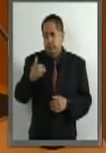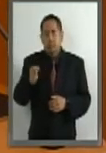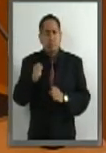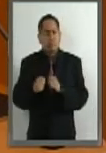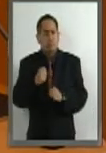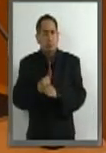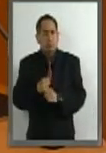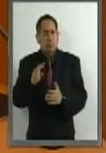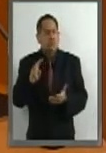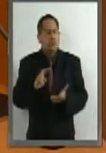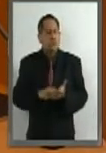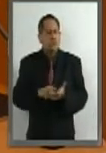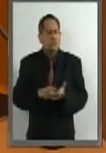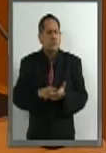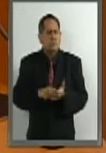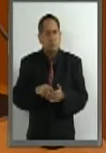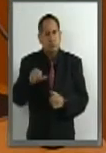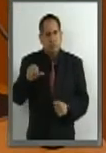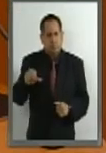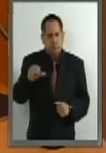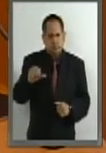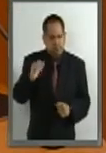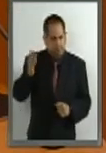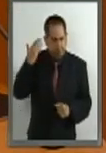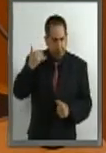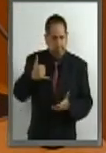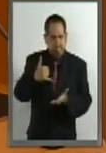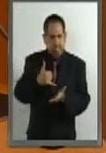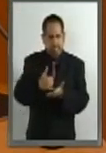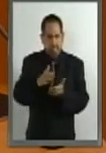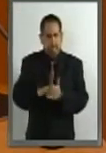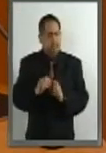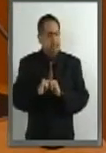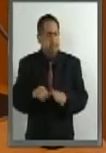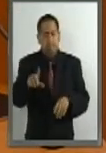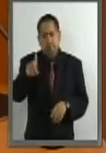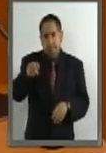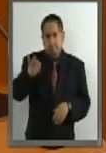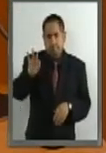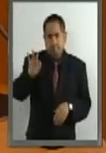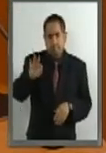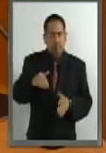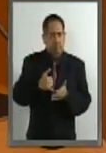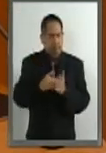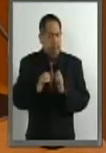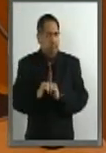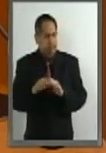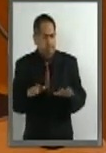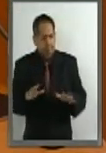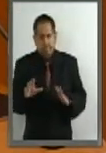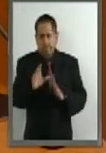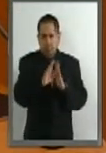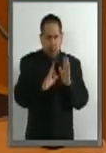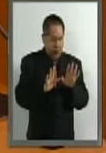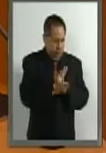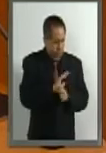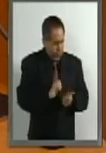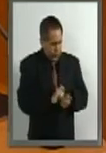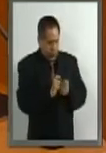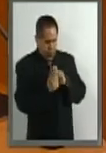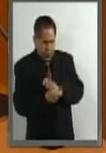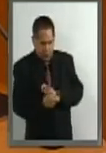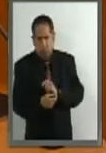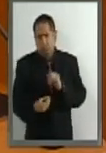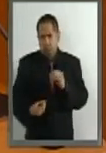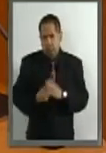fue publicada en el Diario Oficial de la Federación la reforma constitucional por la que se